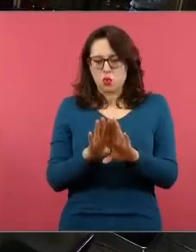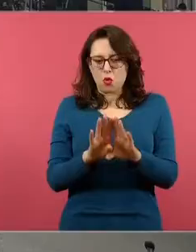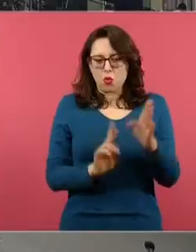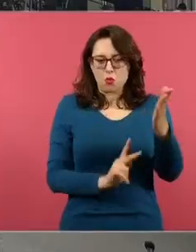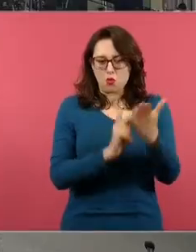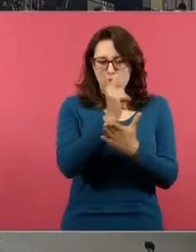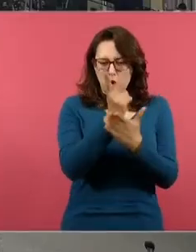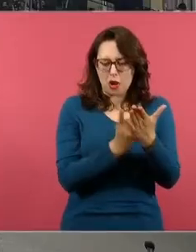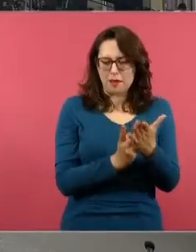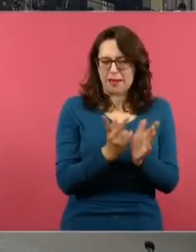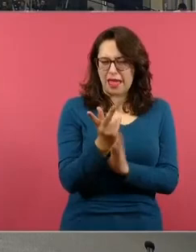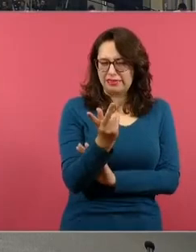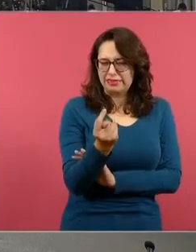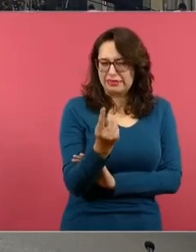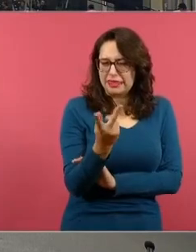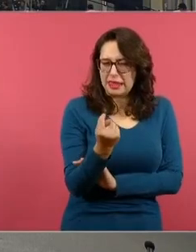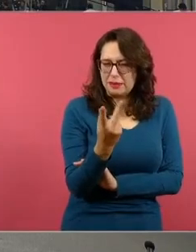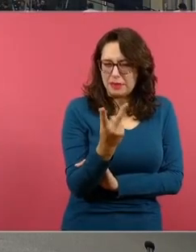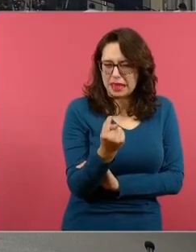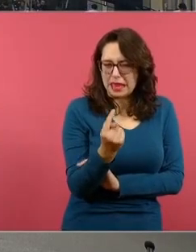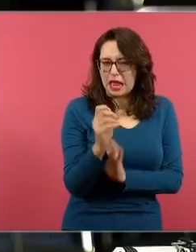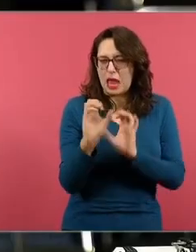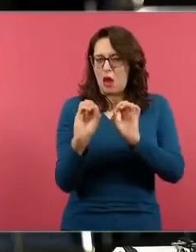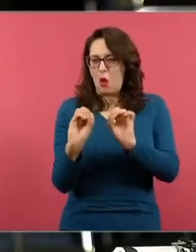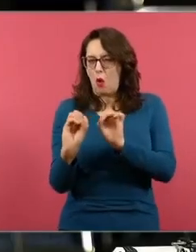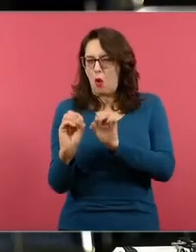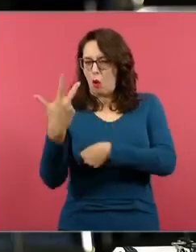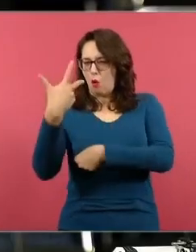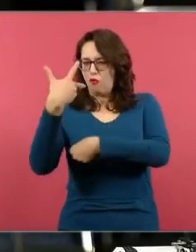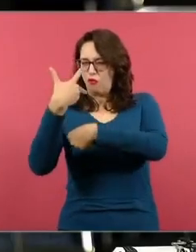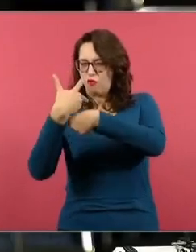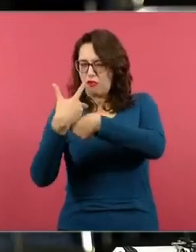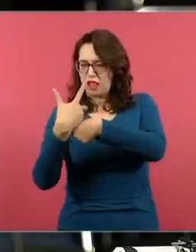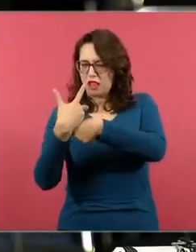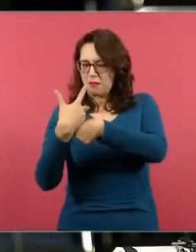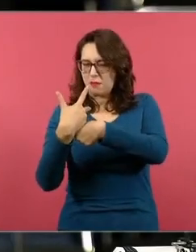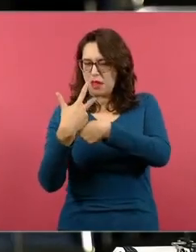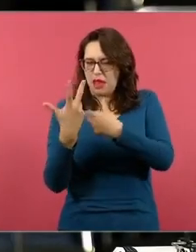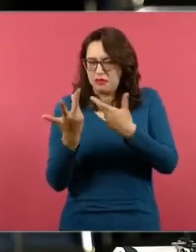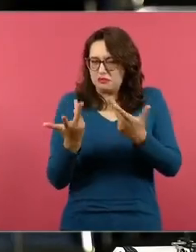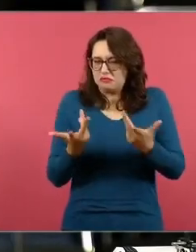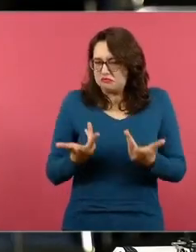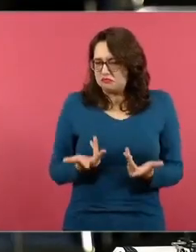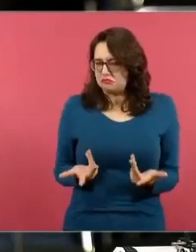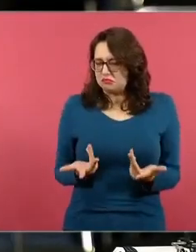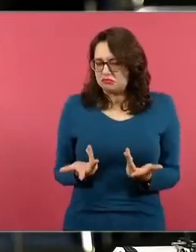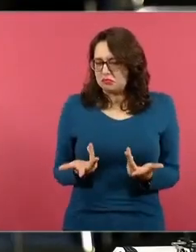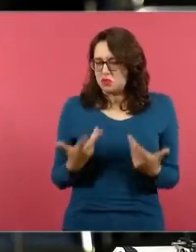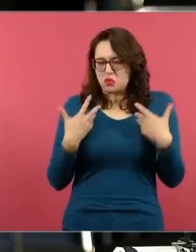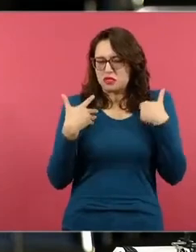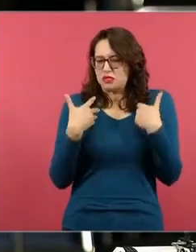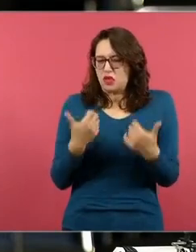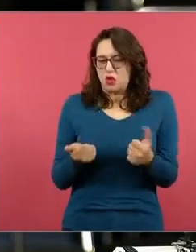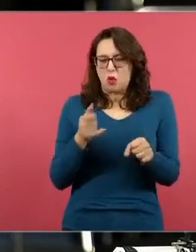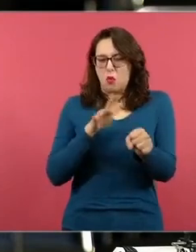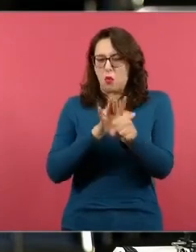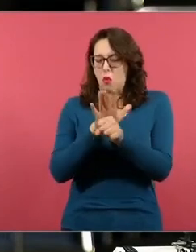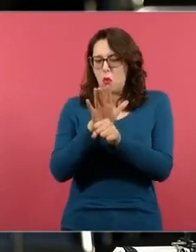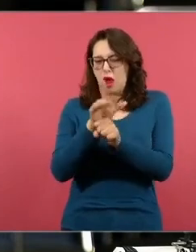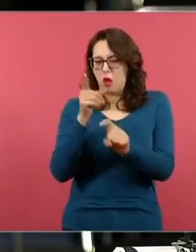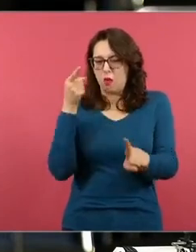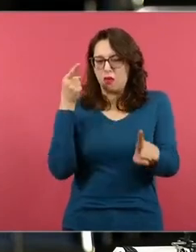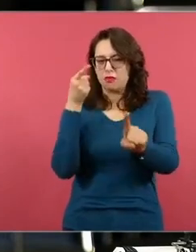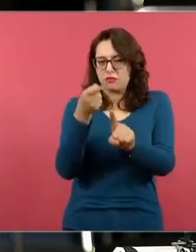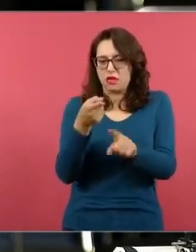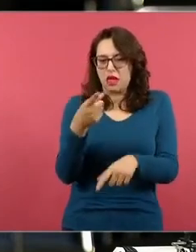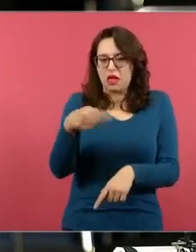televisión o estar frente a una cámara porque pues al realizar un programa así o